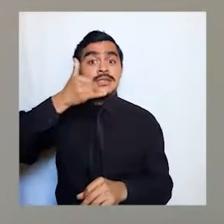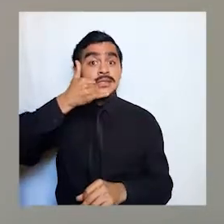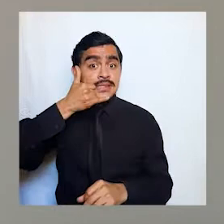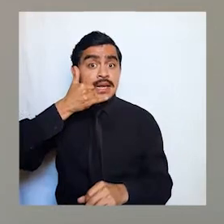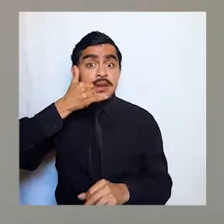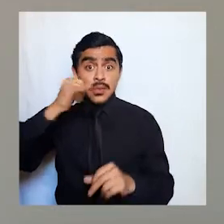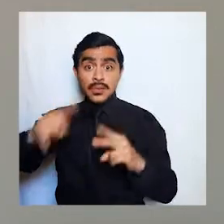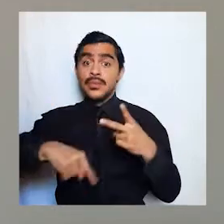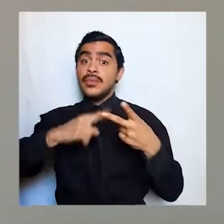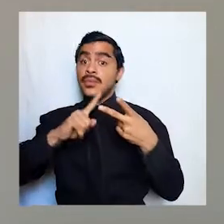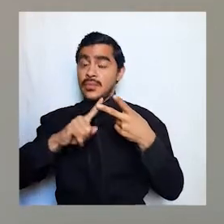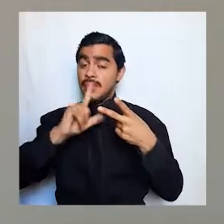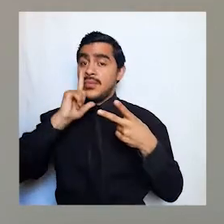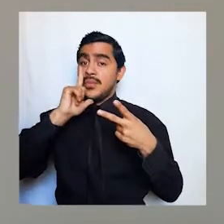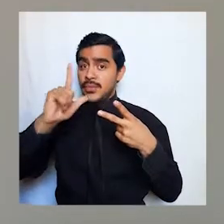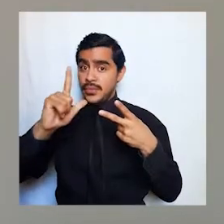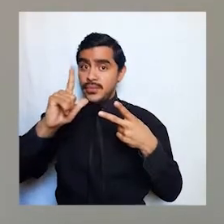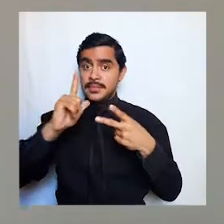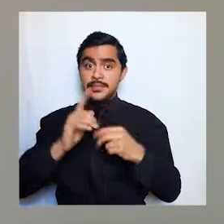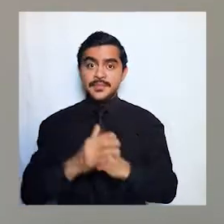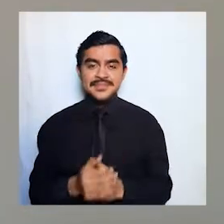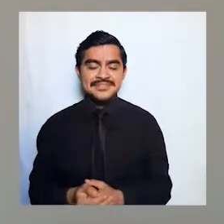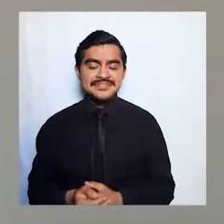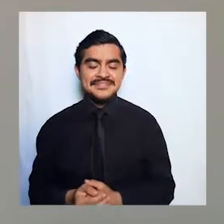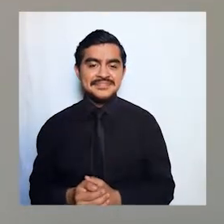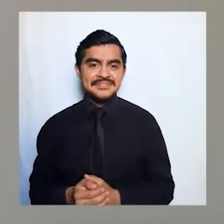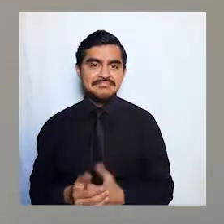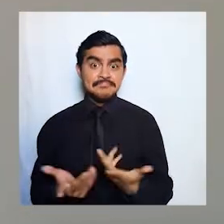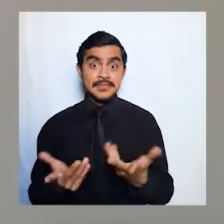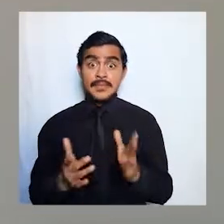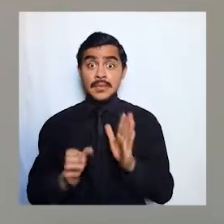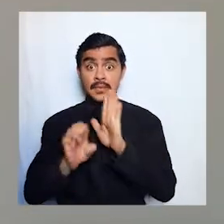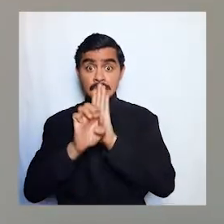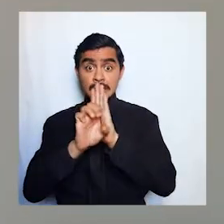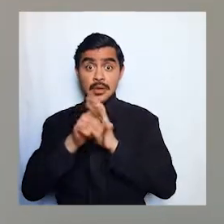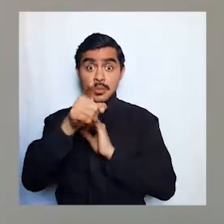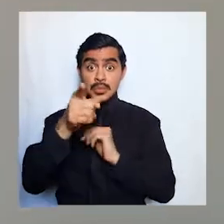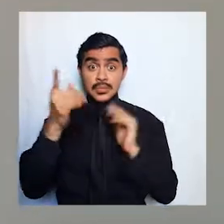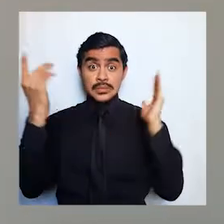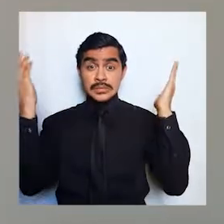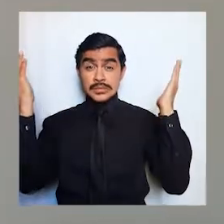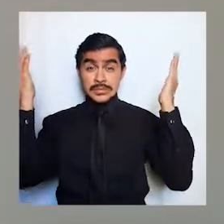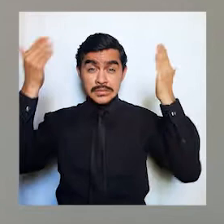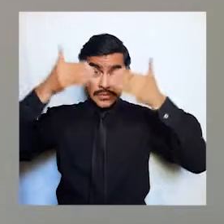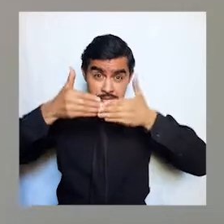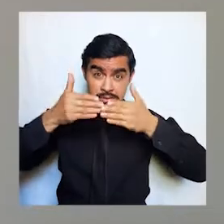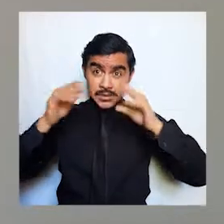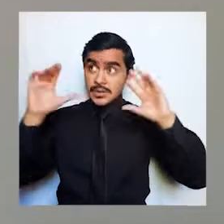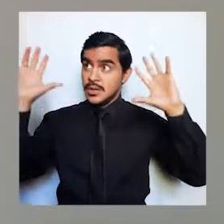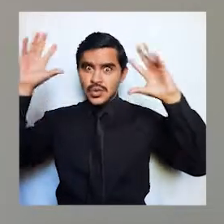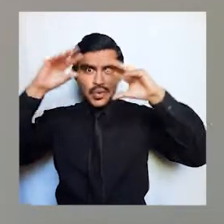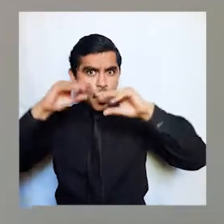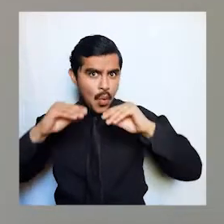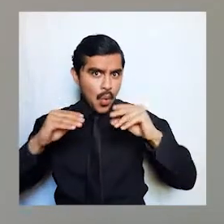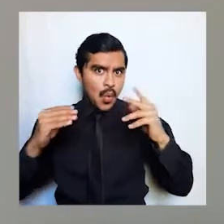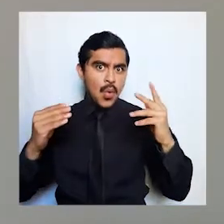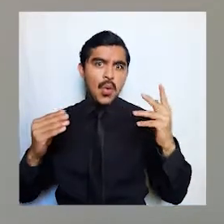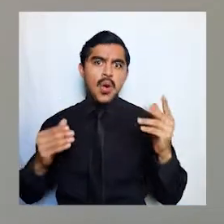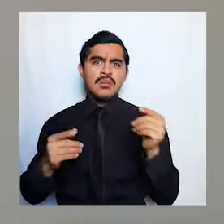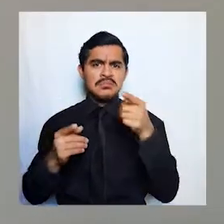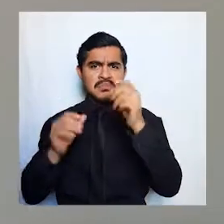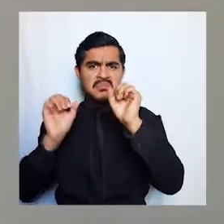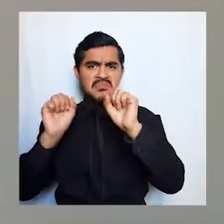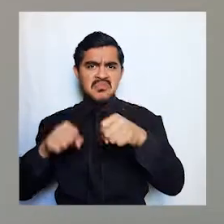lo segundo es la iluminación ahora si lo vas a hacer con la oscuridad o sea en la noche donde hay menos luz